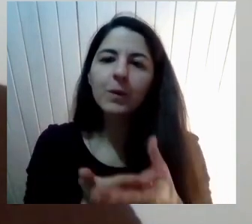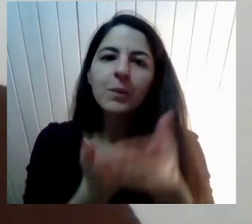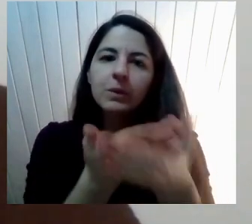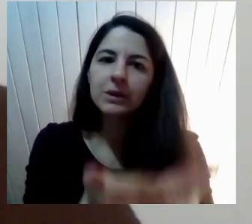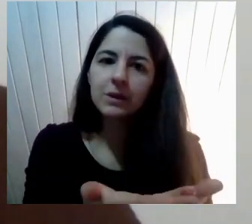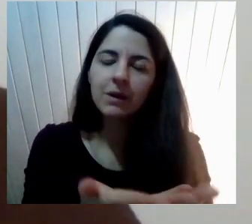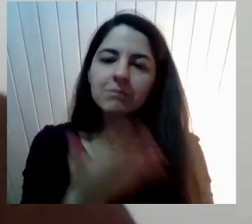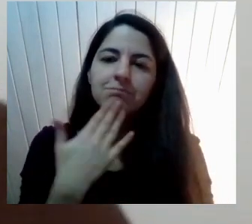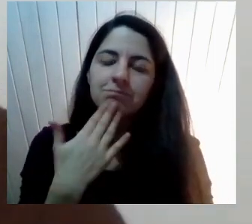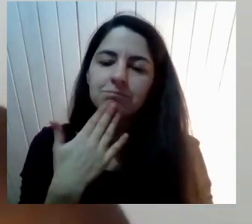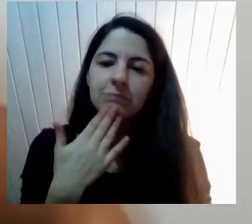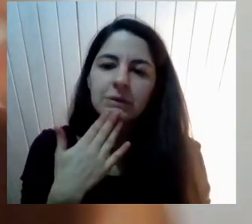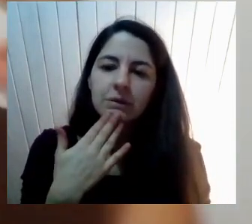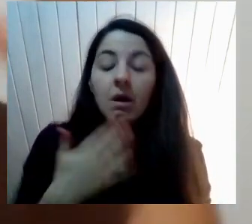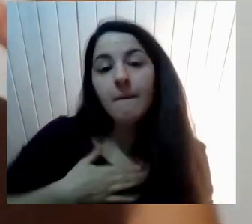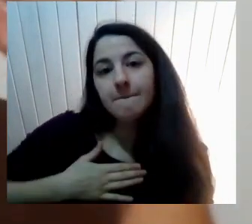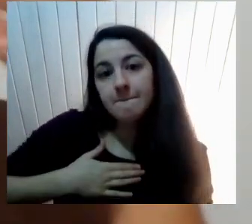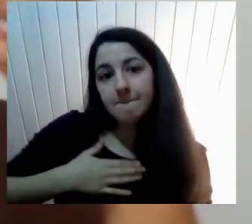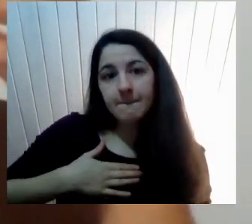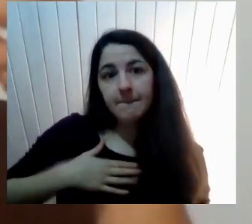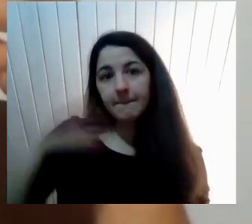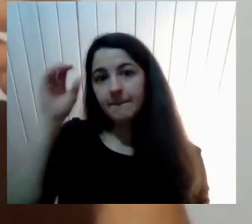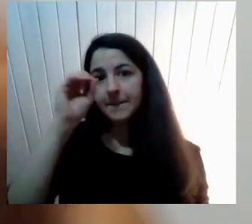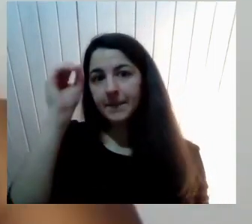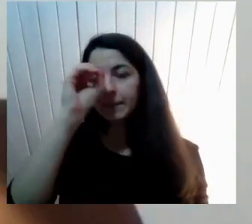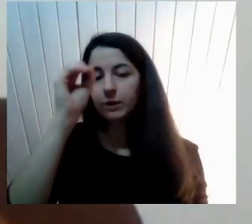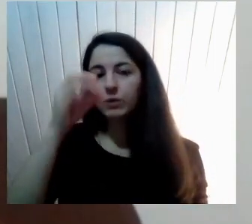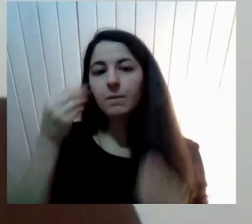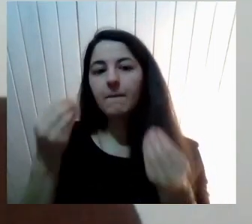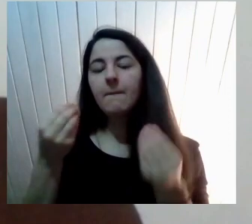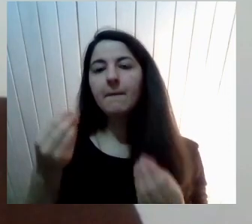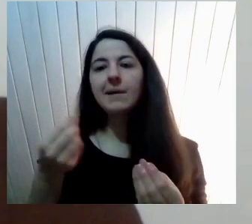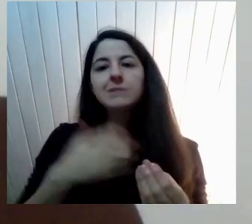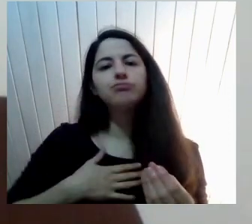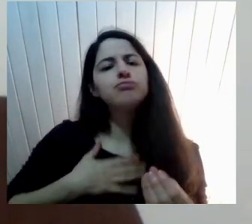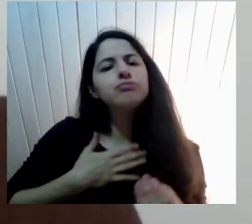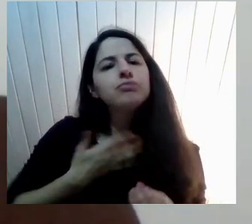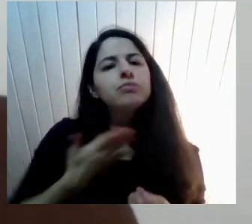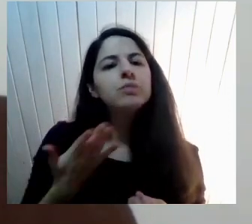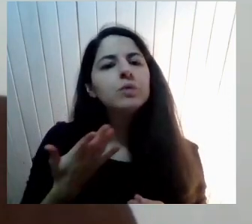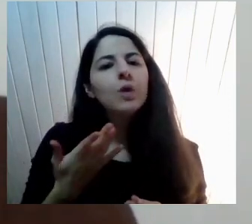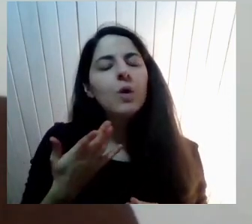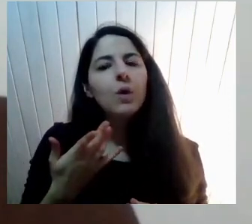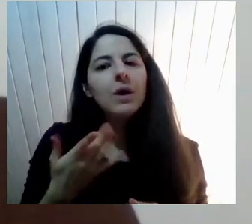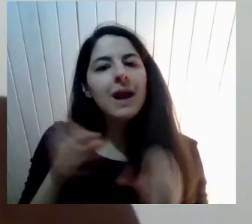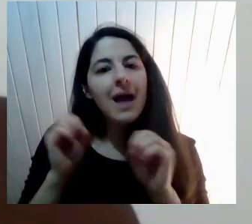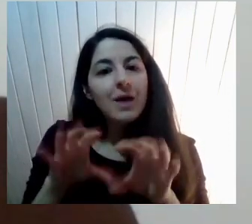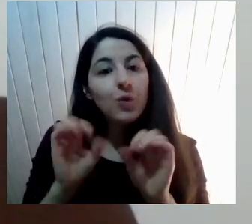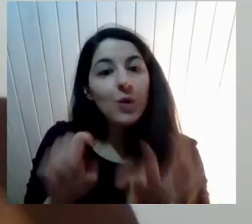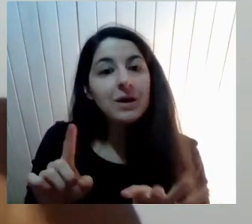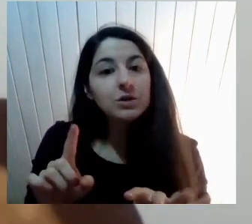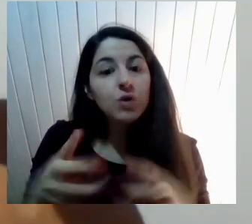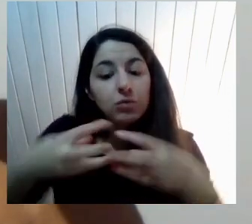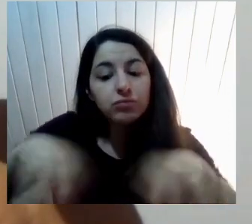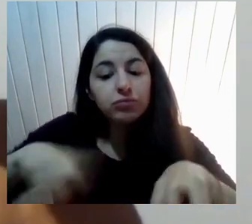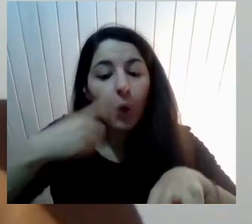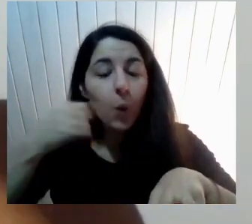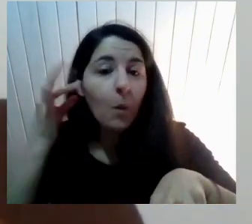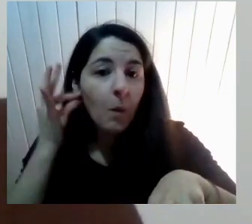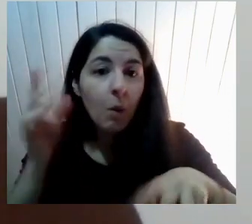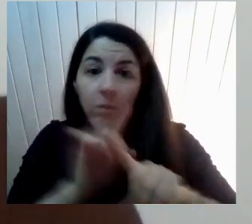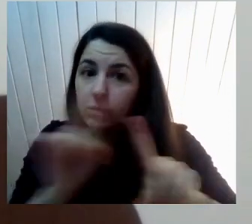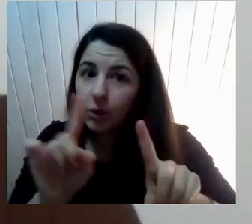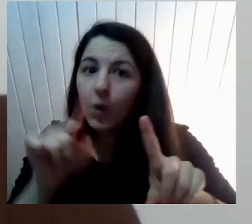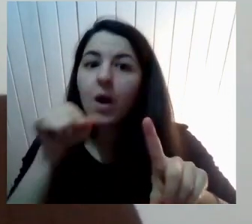Me pasa Que siento Que una de las bajadas Concretas De educación Sexista Es que en Chile Existe una ley De sexualidad